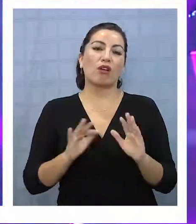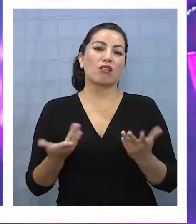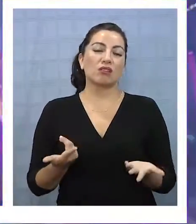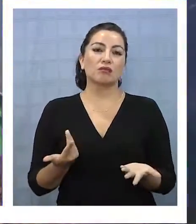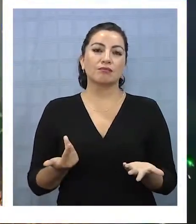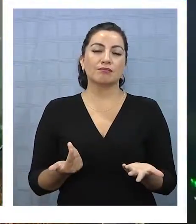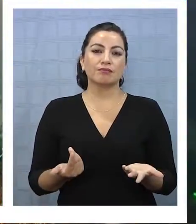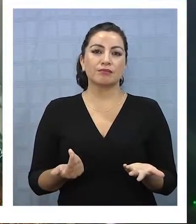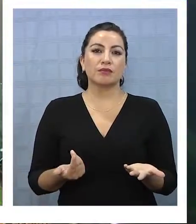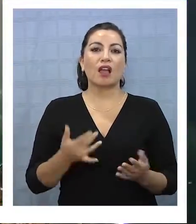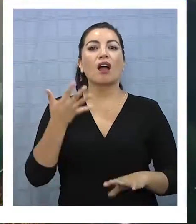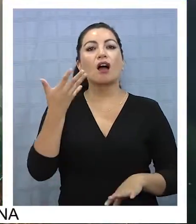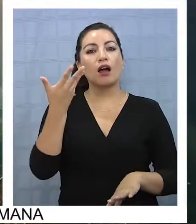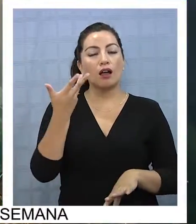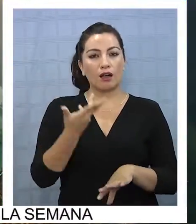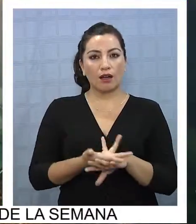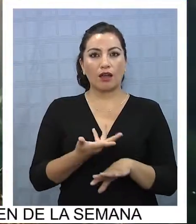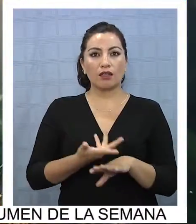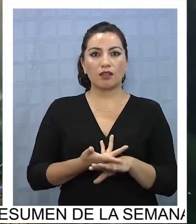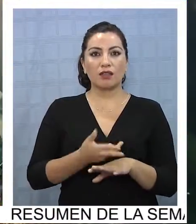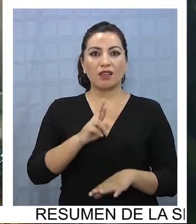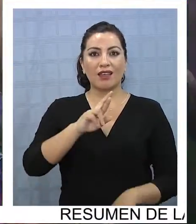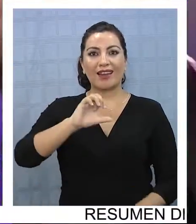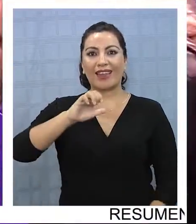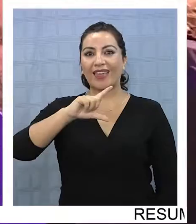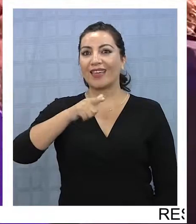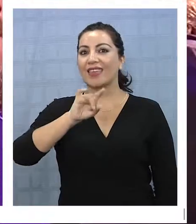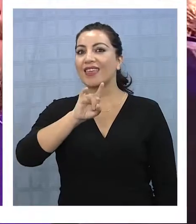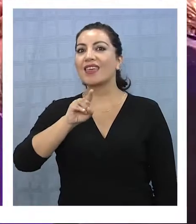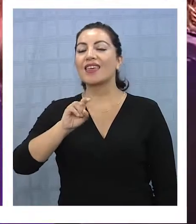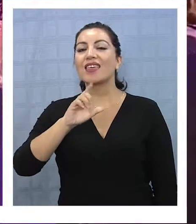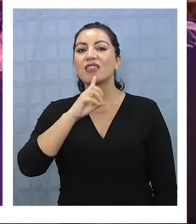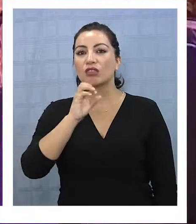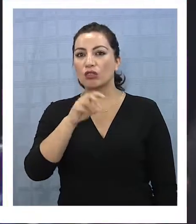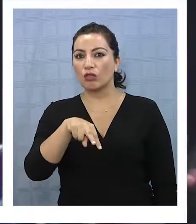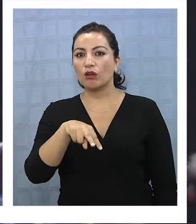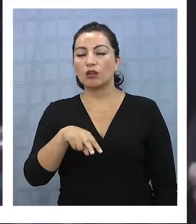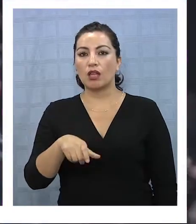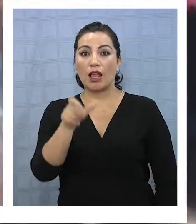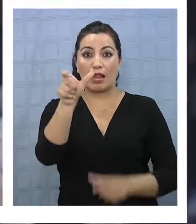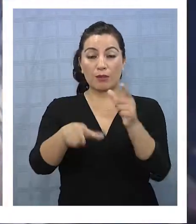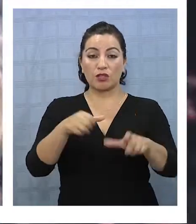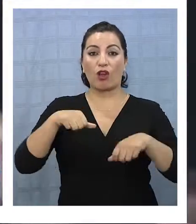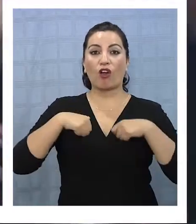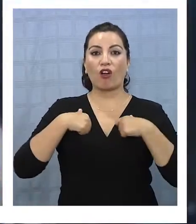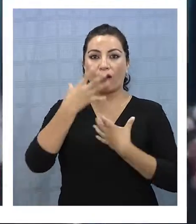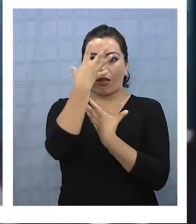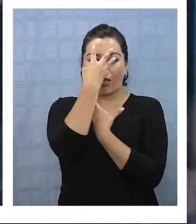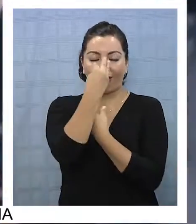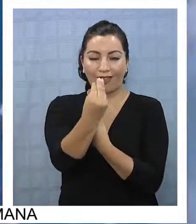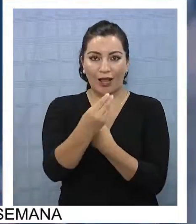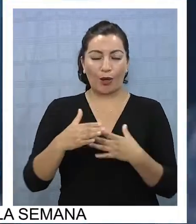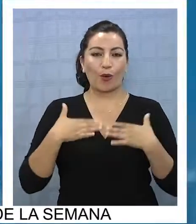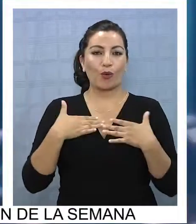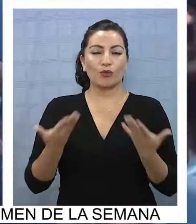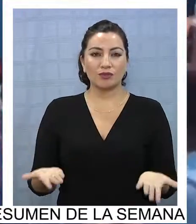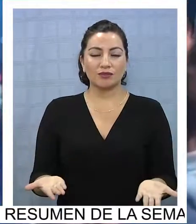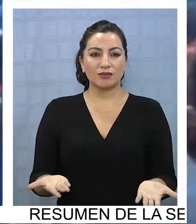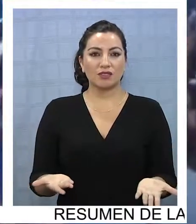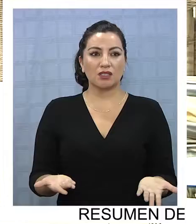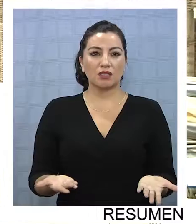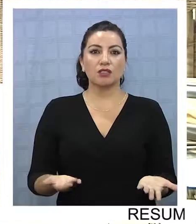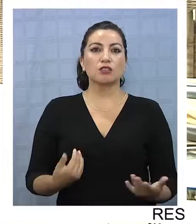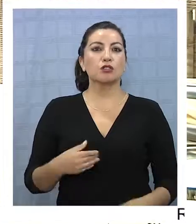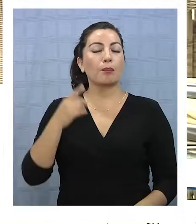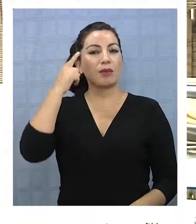podríamos llamar, bueno, hay artistas actuales del reggaetón que vienen y que ahí enganchan al público joven, pero igual debería